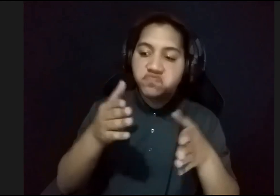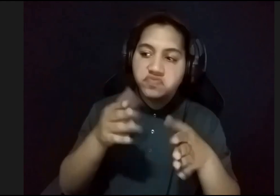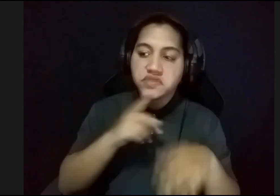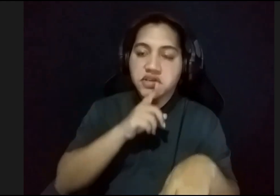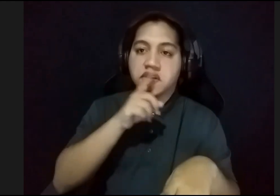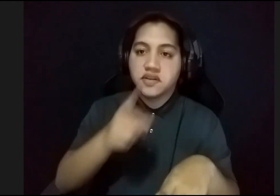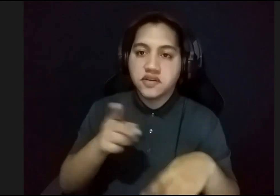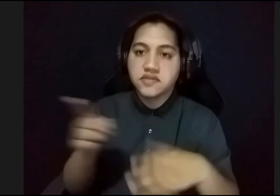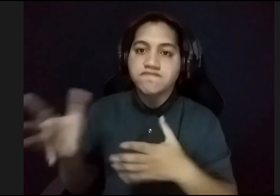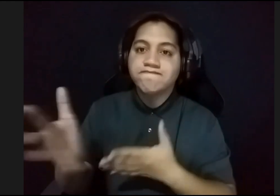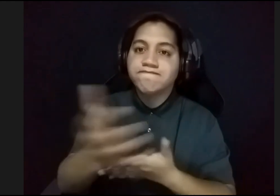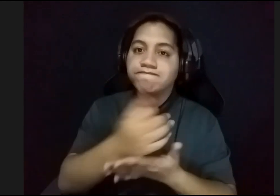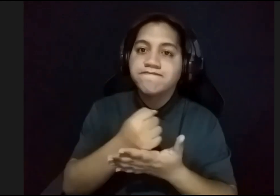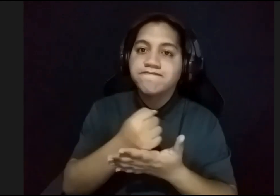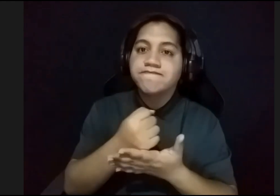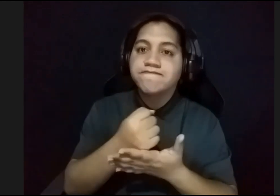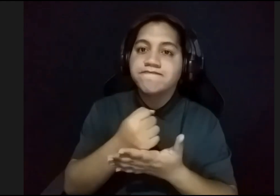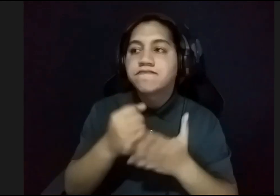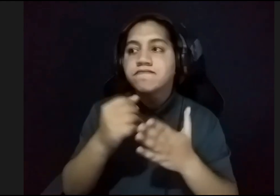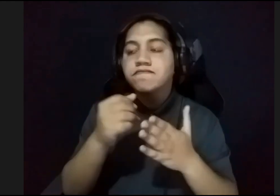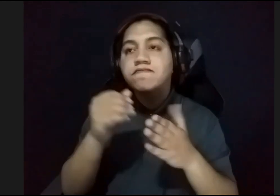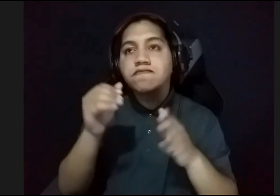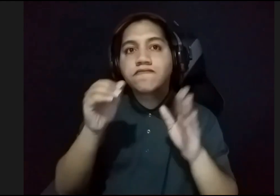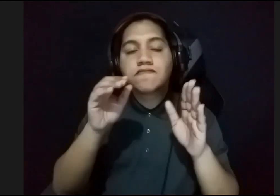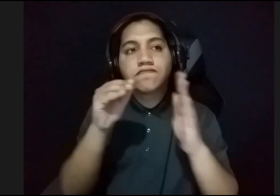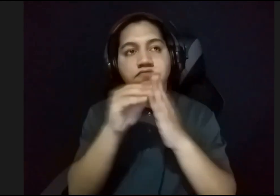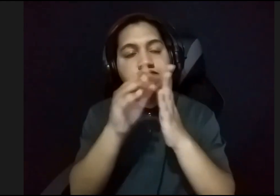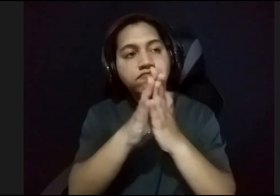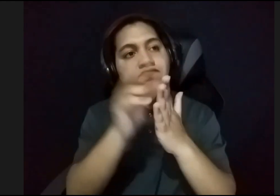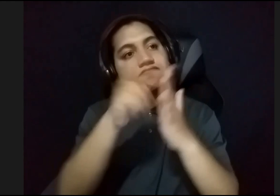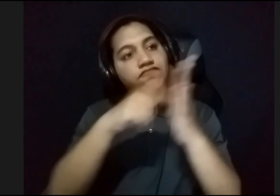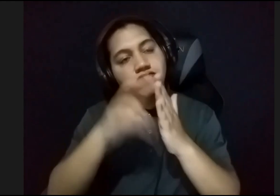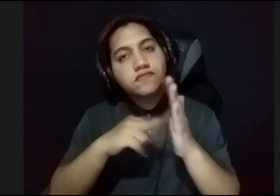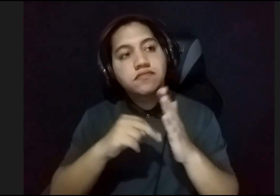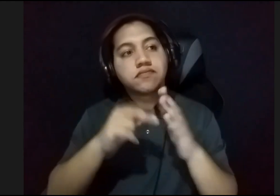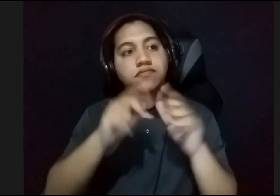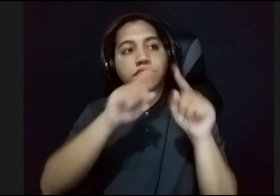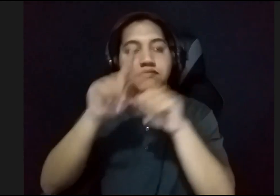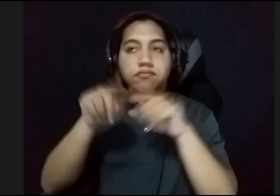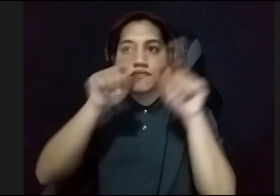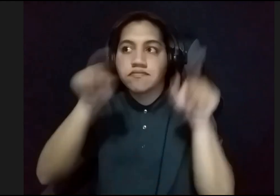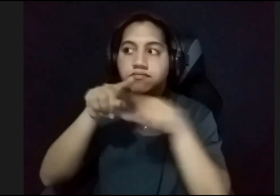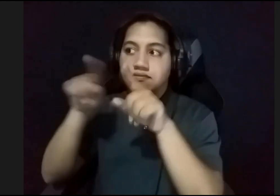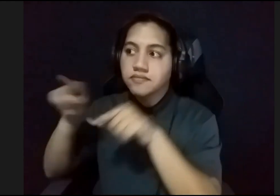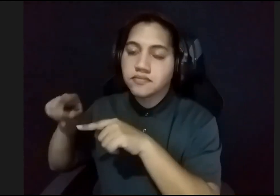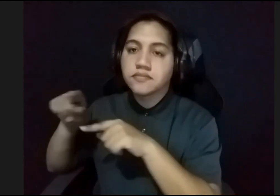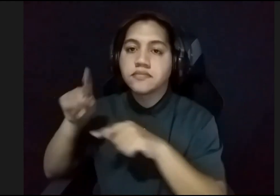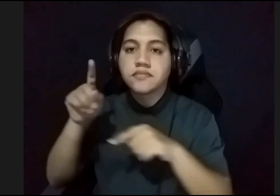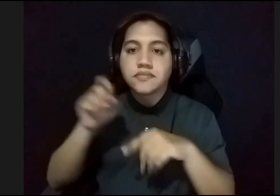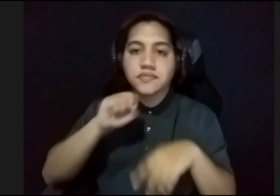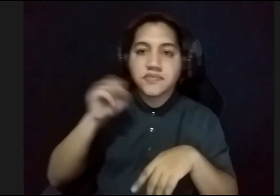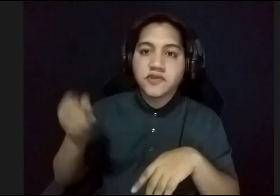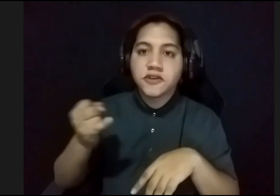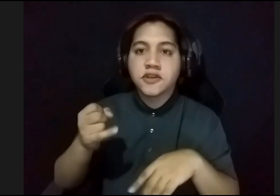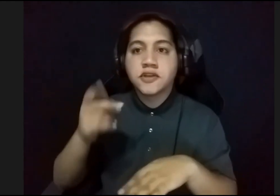recoger todas estas escenas o narrativas, como yo suelo llamarlas, bajo discurso del San Juan de